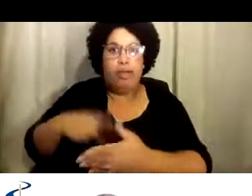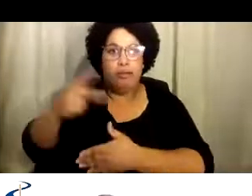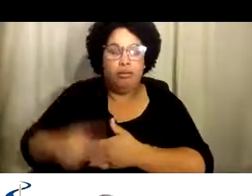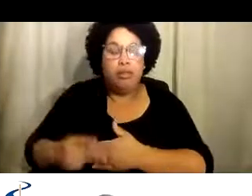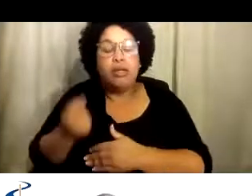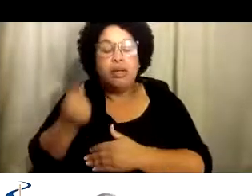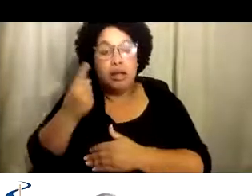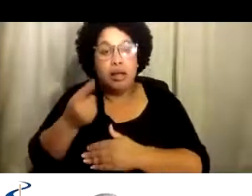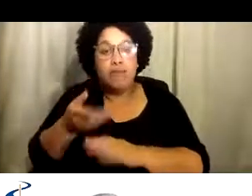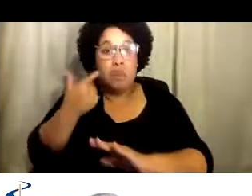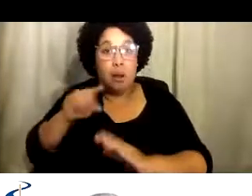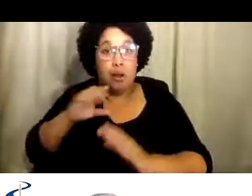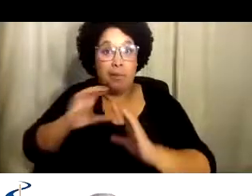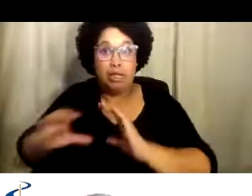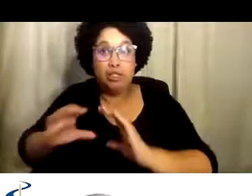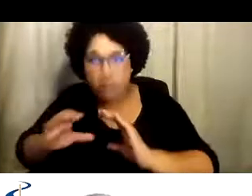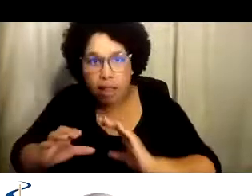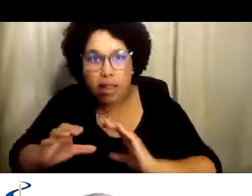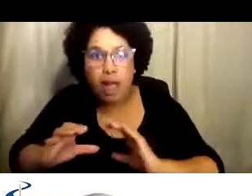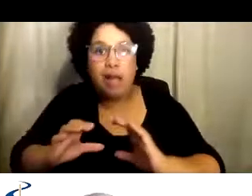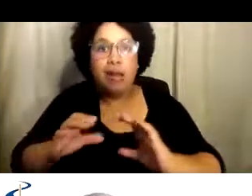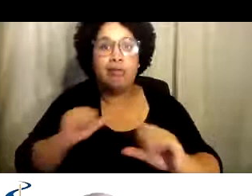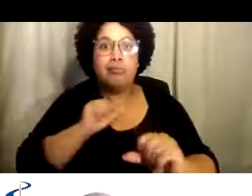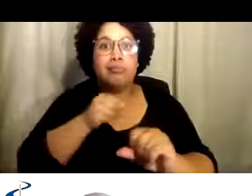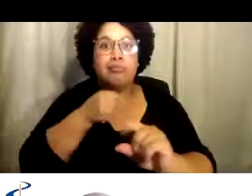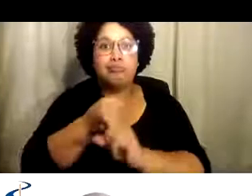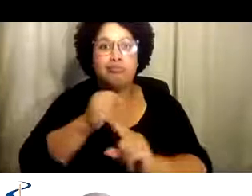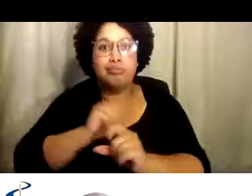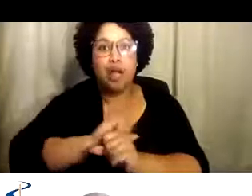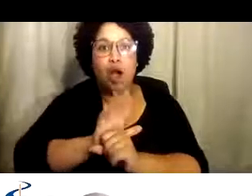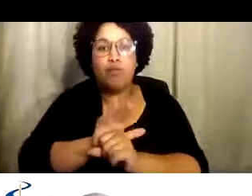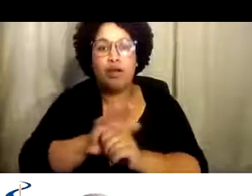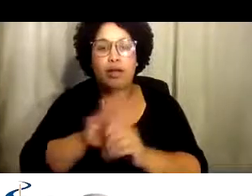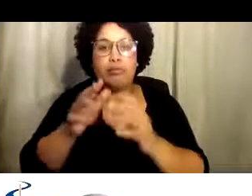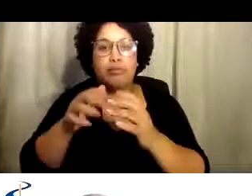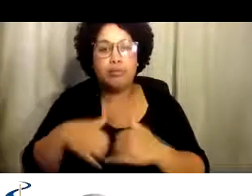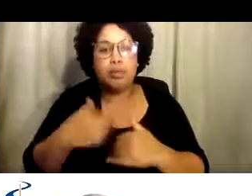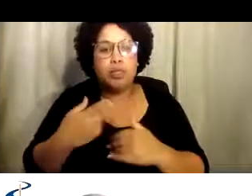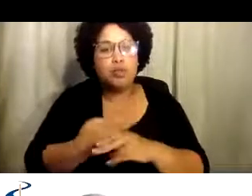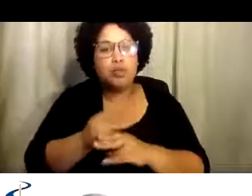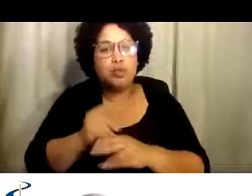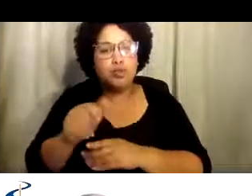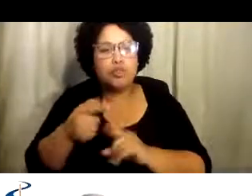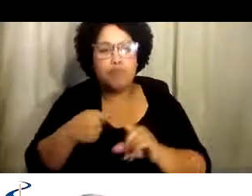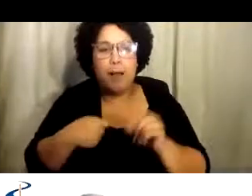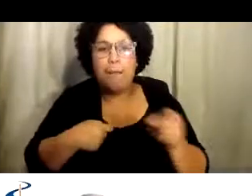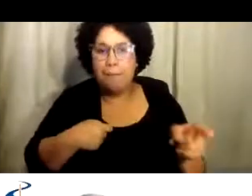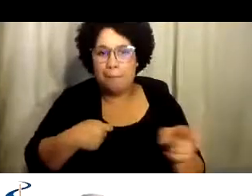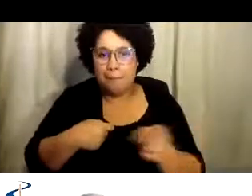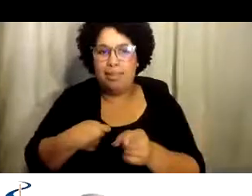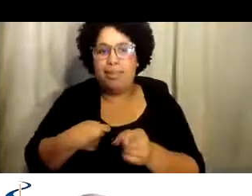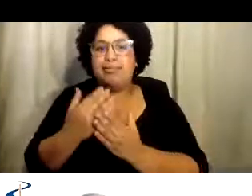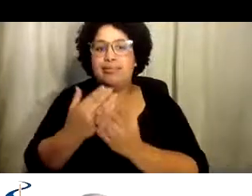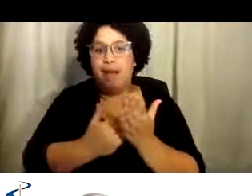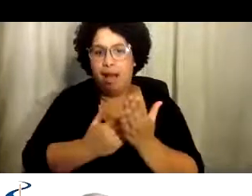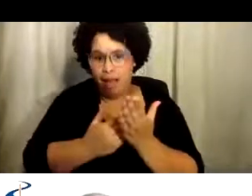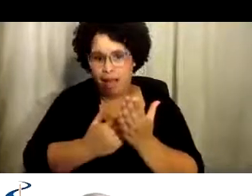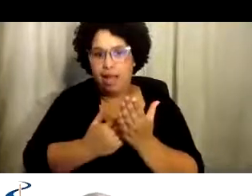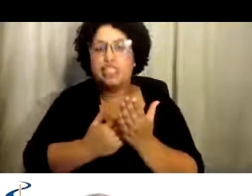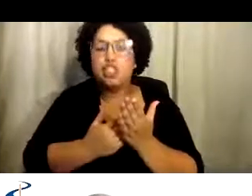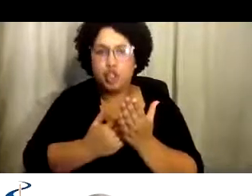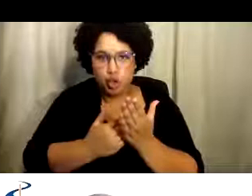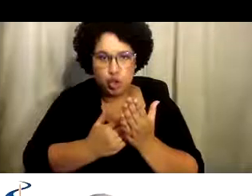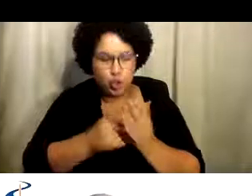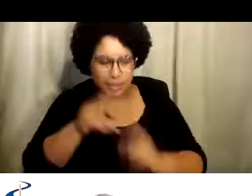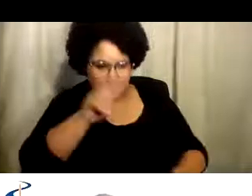tecnología en el sitio. Pero ya que empezó COVID y se cerraron los servicios en personas y se cerraron, usamos la